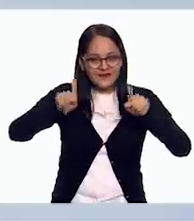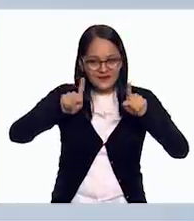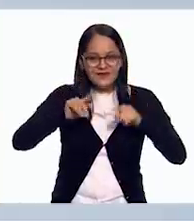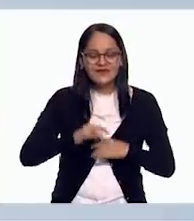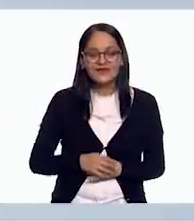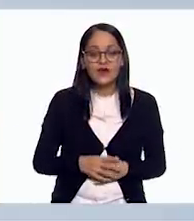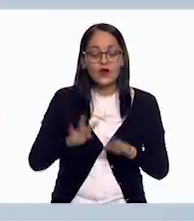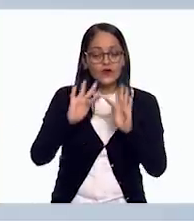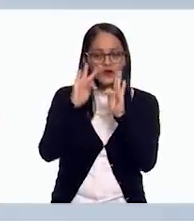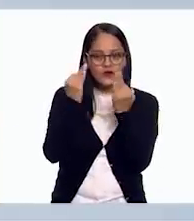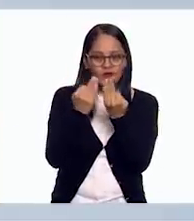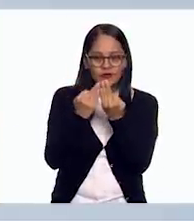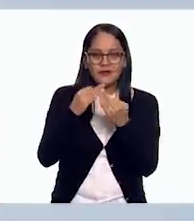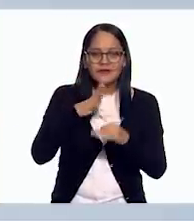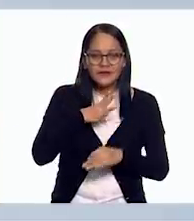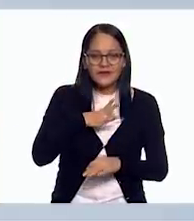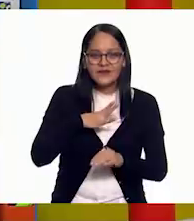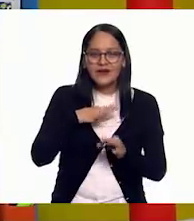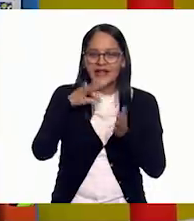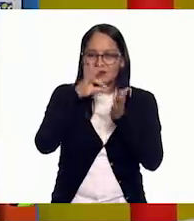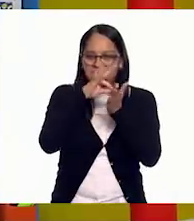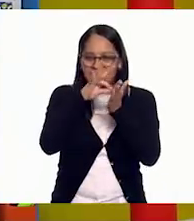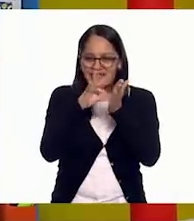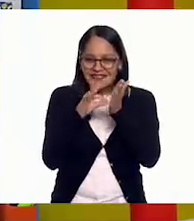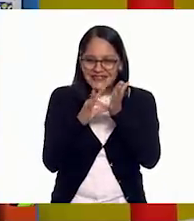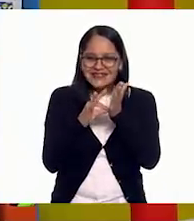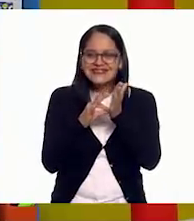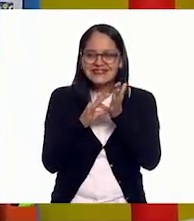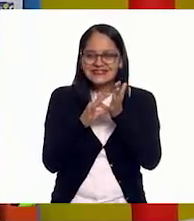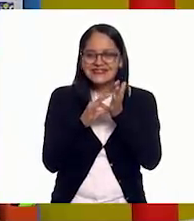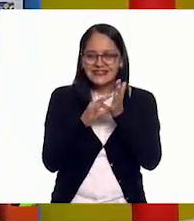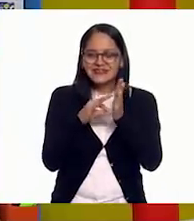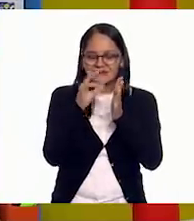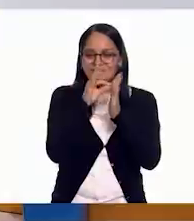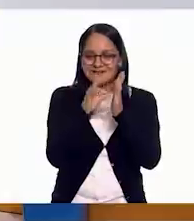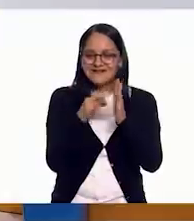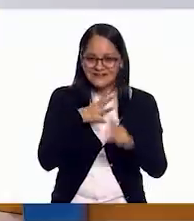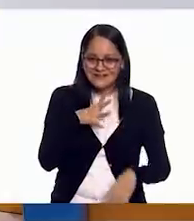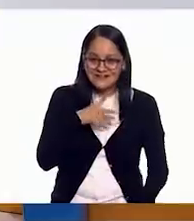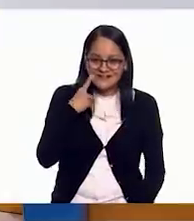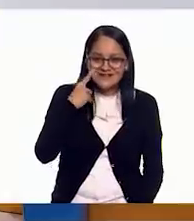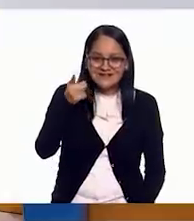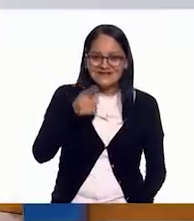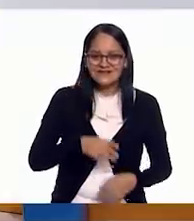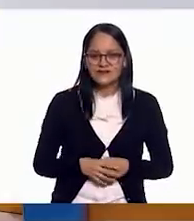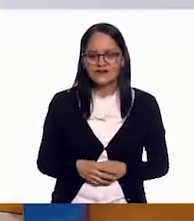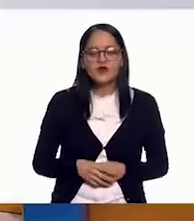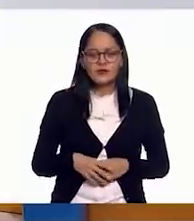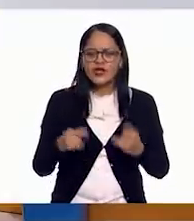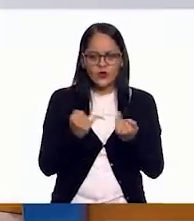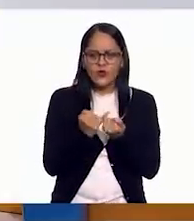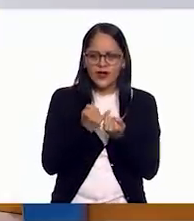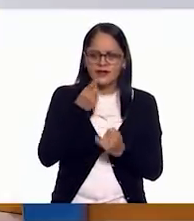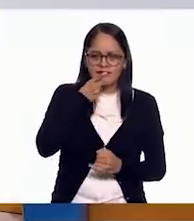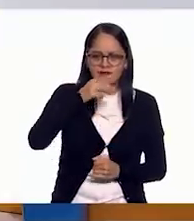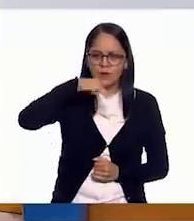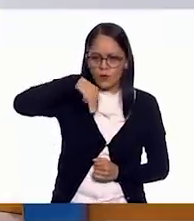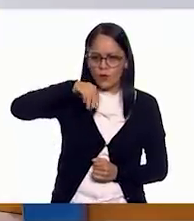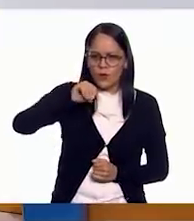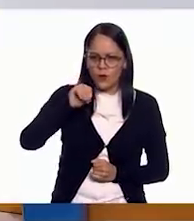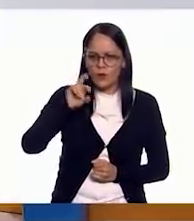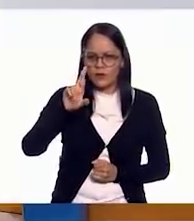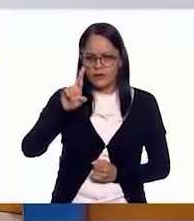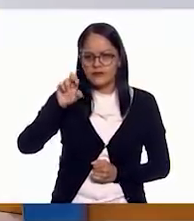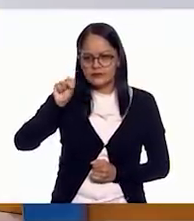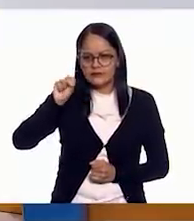este, palitos, Agujeritos, ¿no? Puntitos. Exactamente. Pero también dice morza. O,